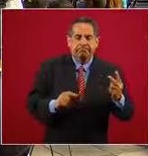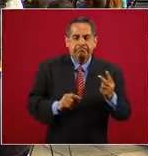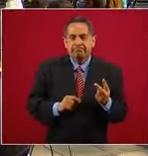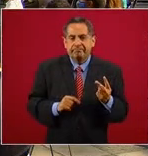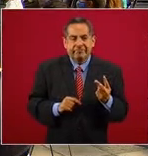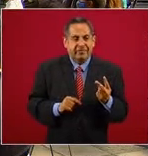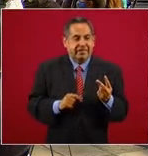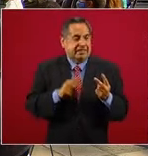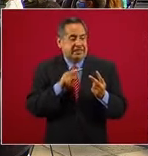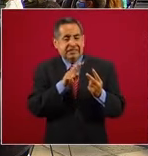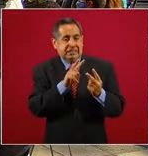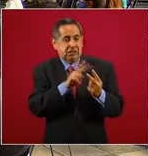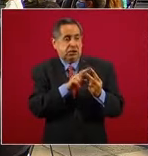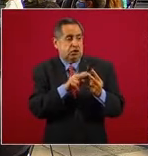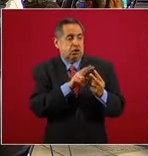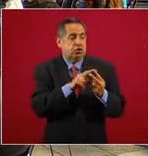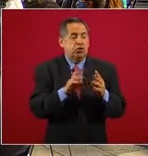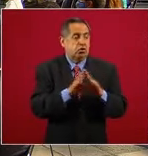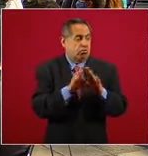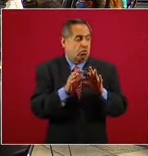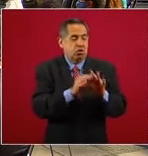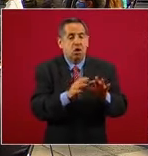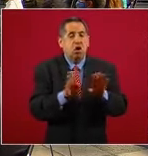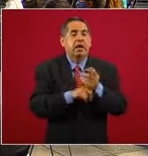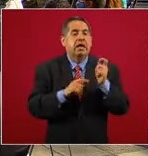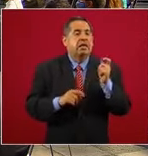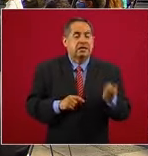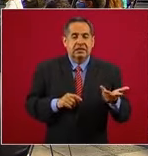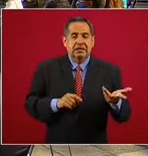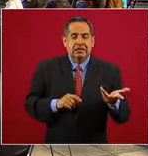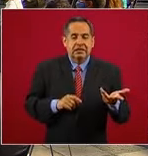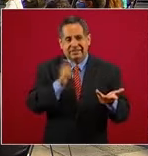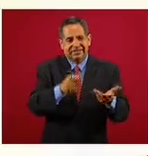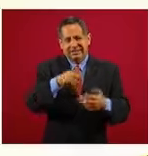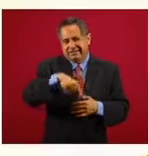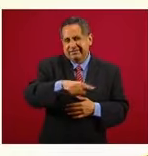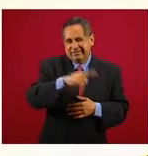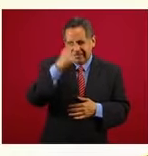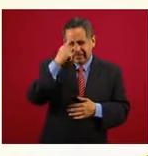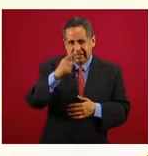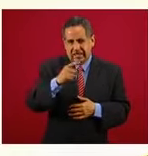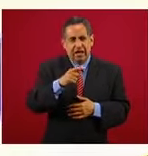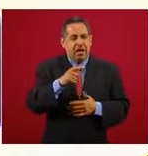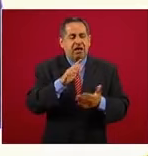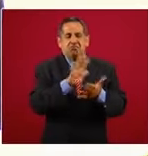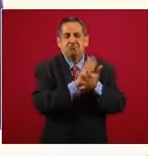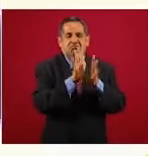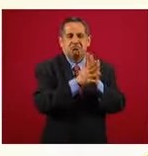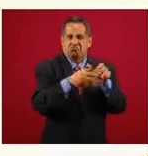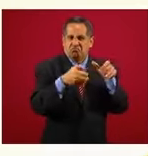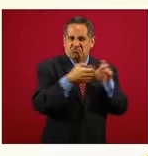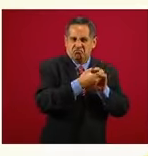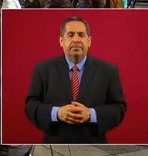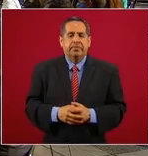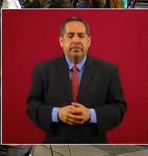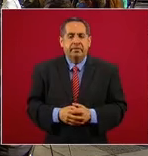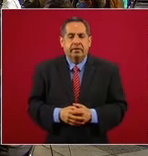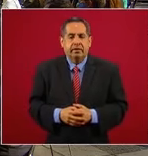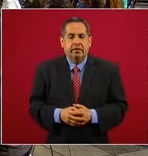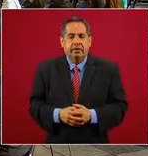vinculados estos delitos fundamentalmente a la llamada delincuencia organizada.